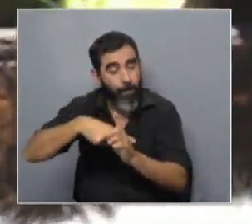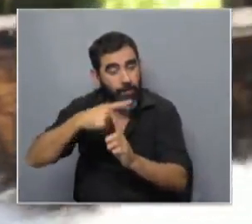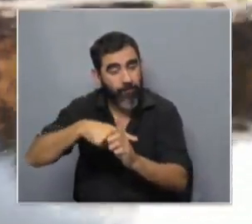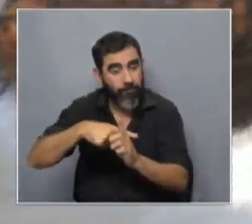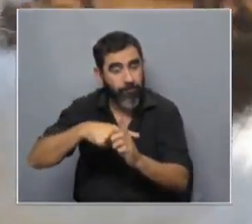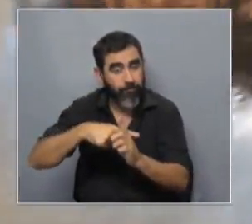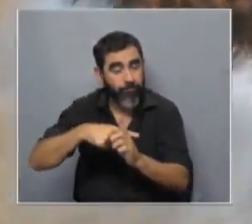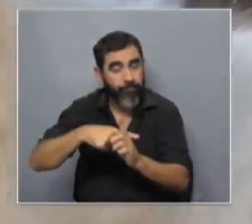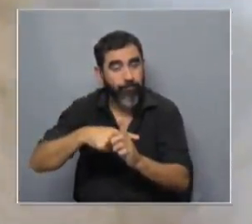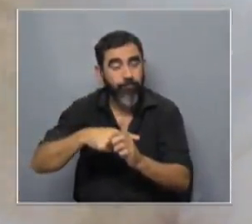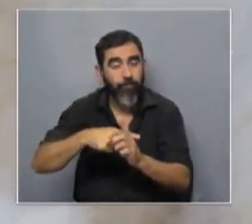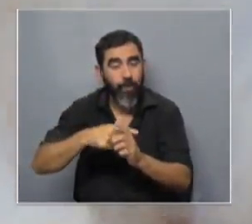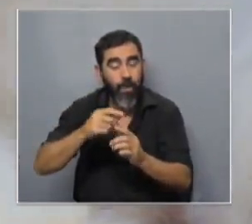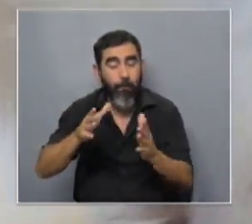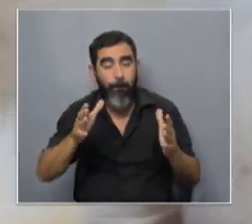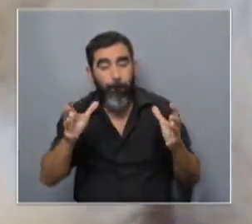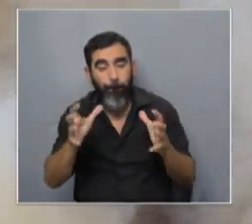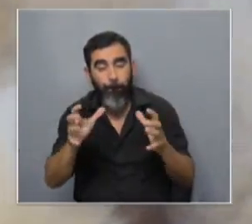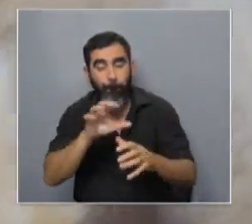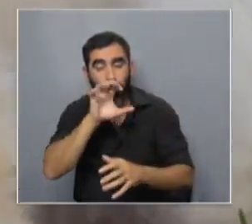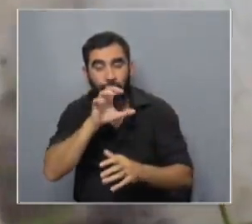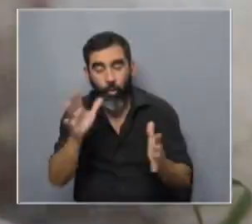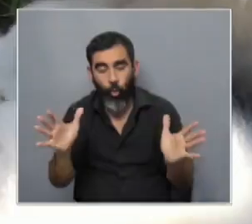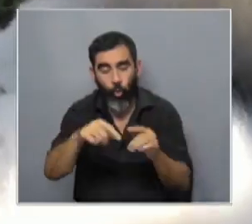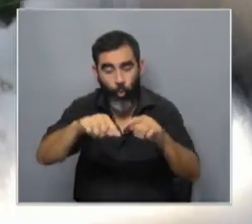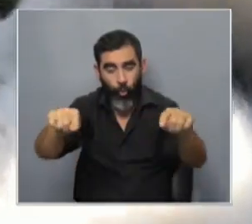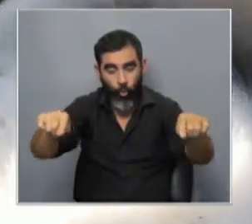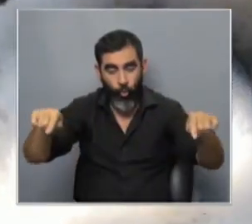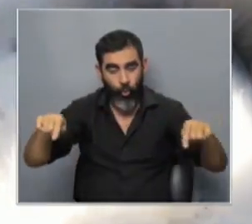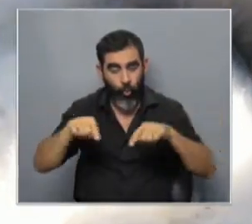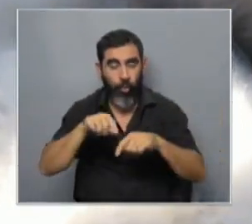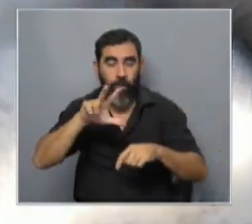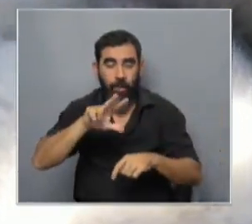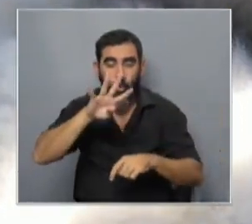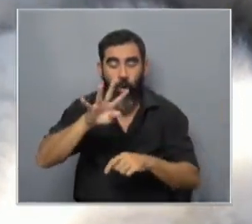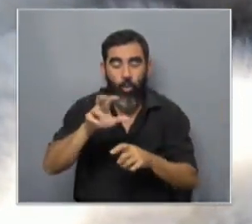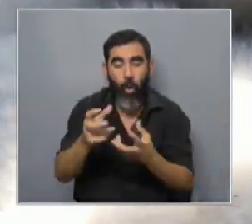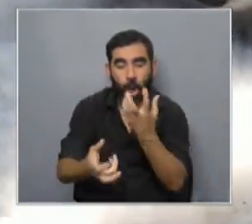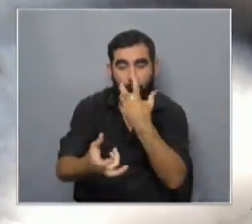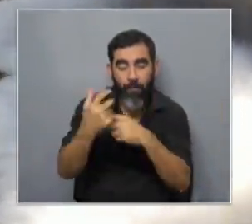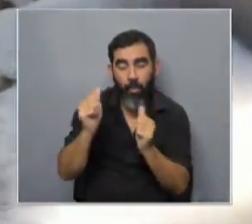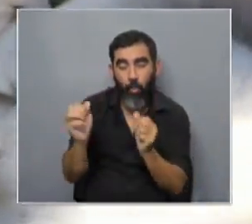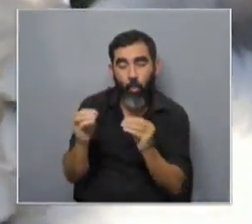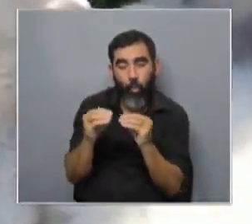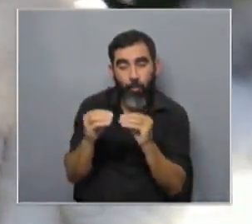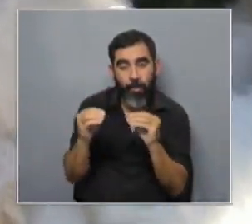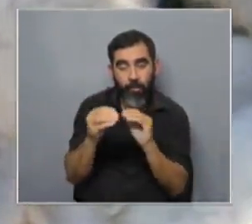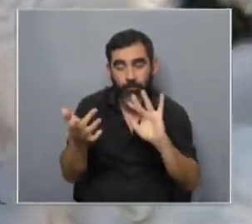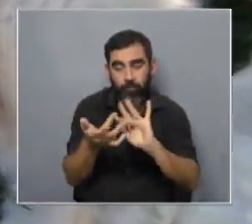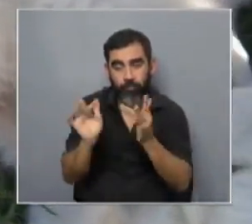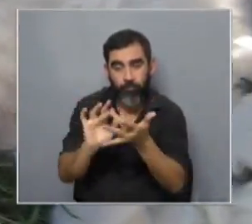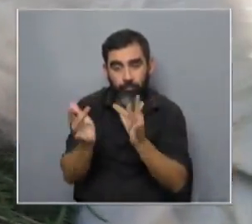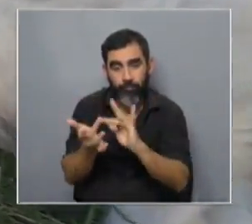de impronta donde metemos al cachorro en un curral con tres o cuatro animales que van a ser sus compañeras donde va a establecer un vínculo